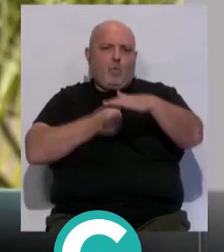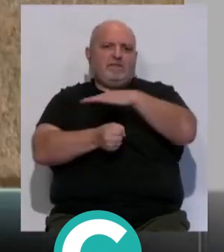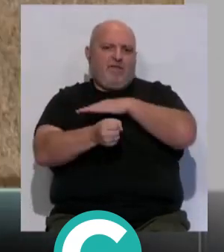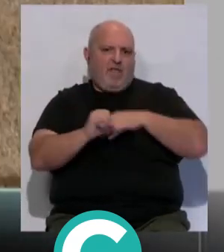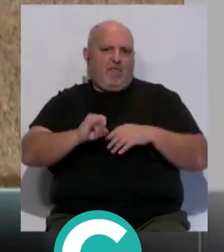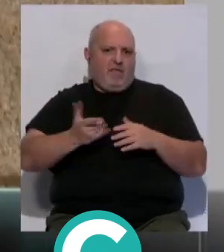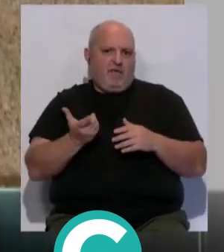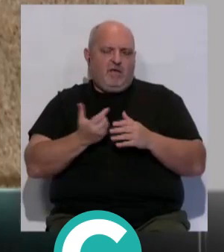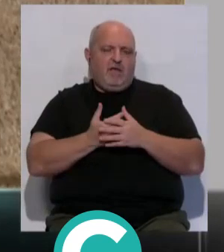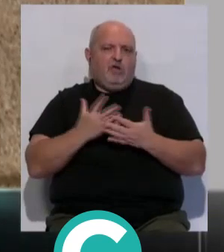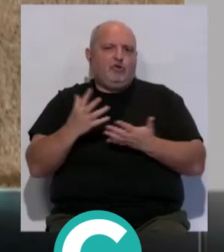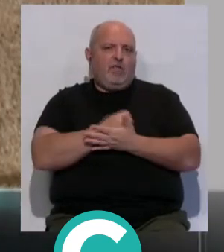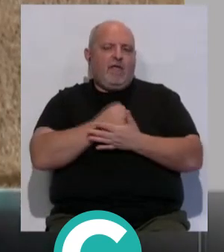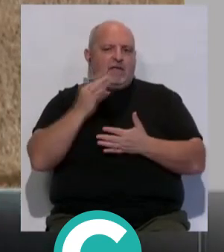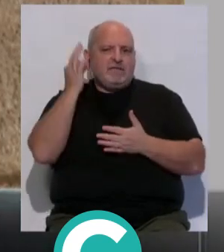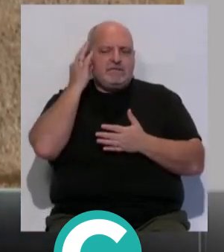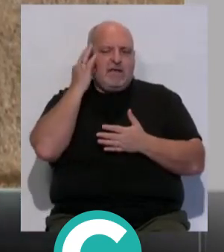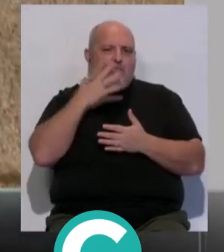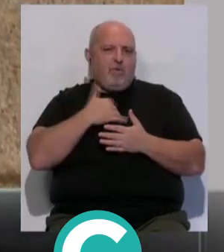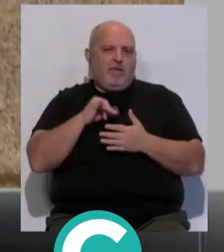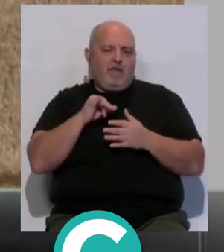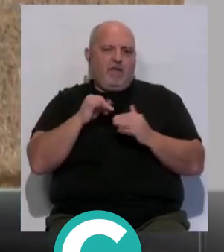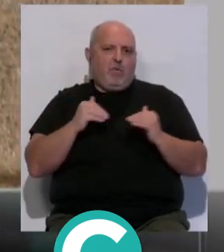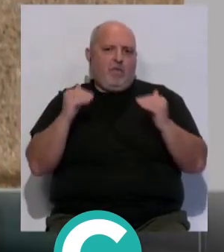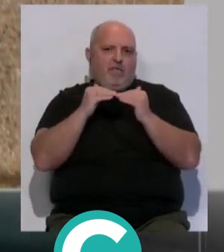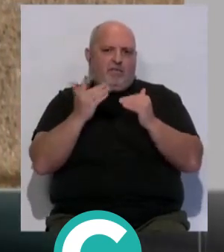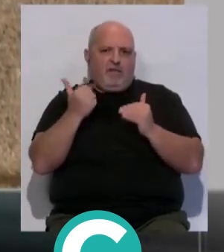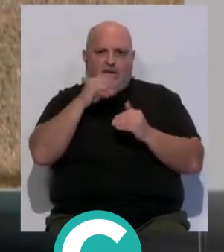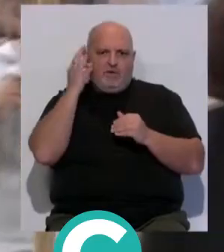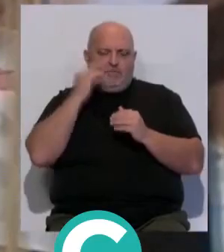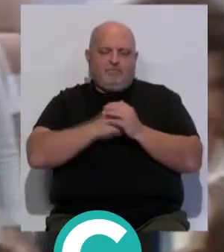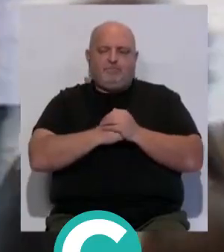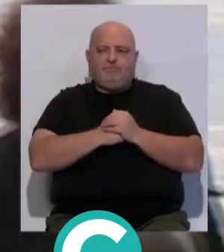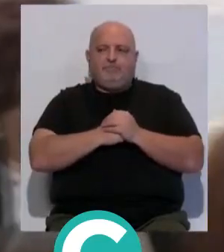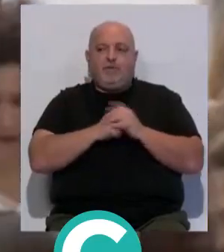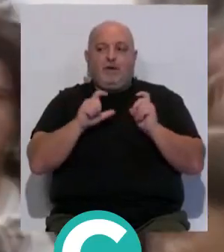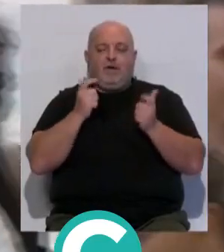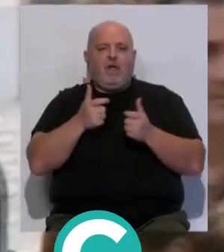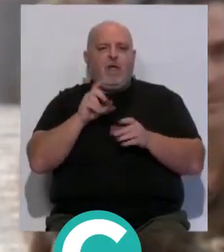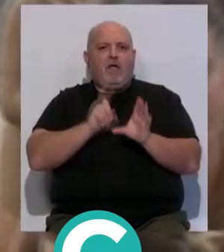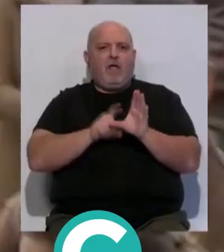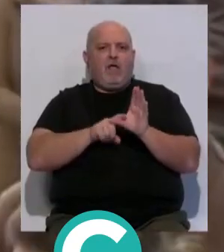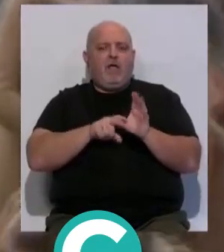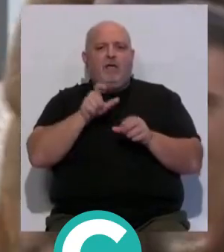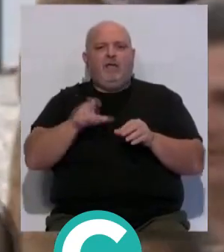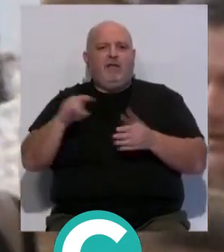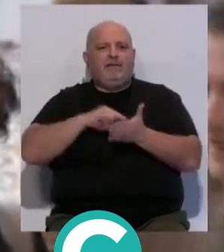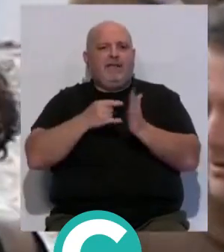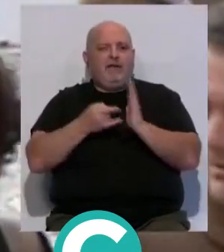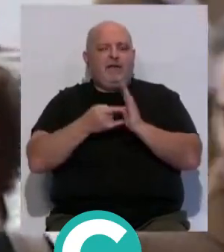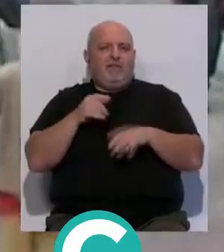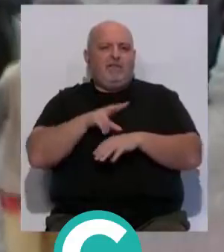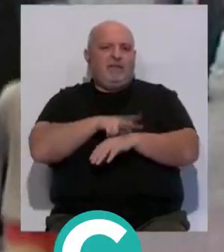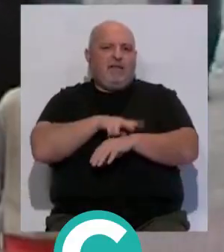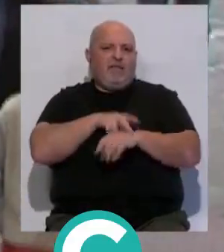todos y todas las niñas puedan participar en igualdad de condiciones. En dicha reunión ha participado personal técnico de las